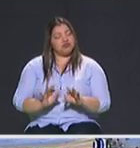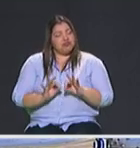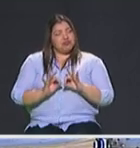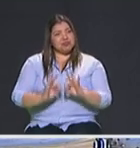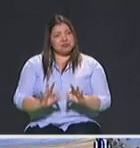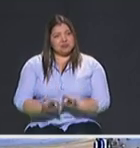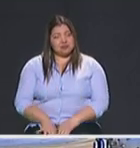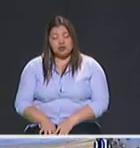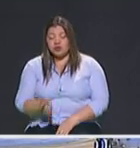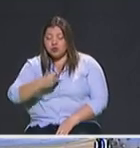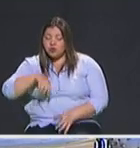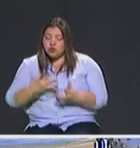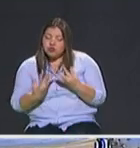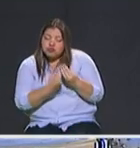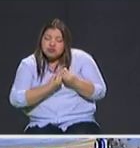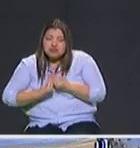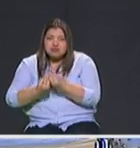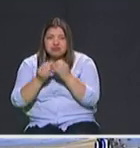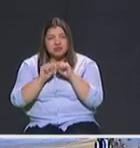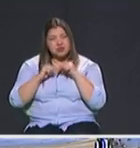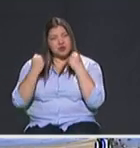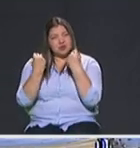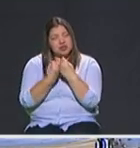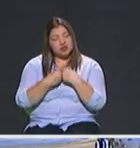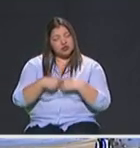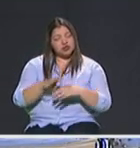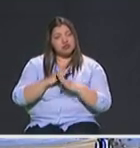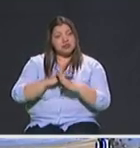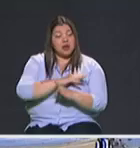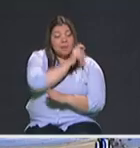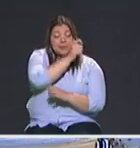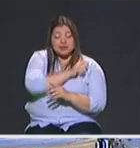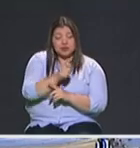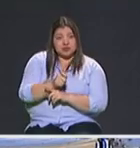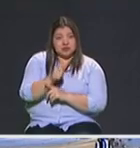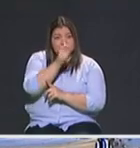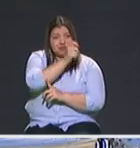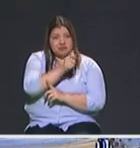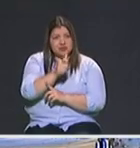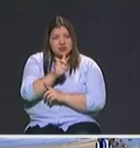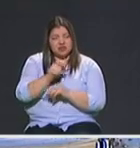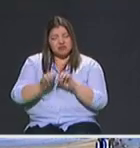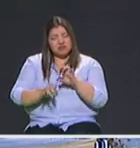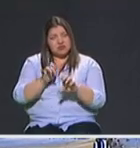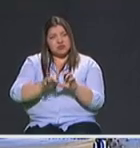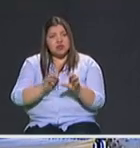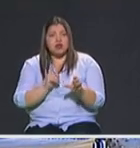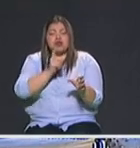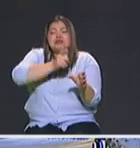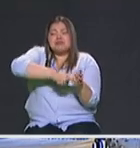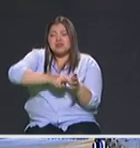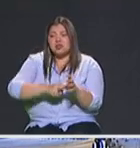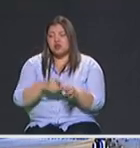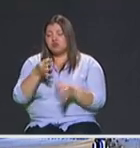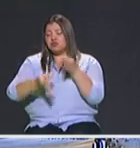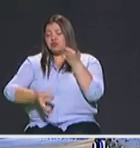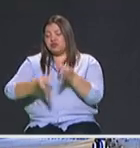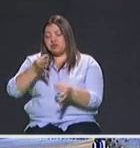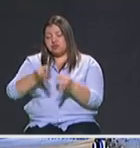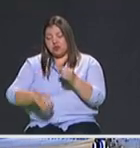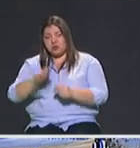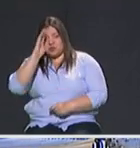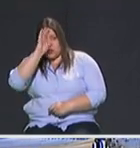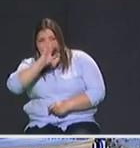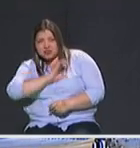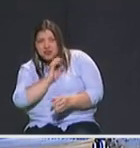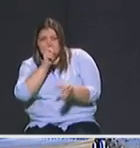consejo de seguridad del que van a formar parte todos los secretarios del gabinete, pero también los jueces, la policía, la fiscalía y